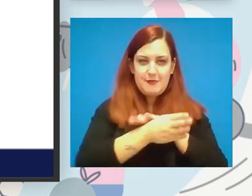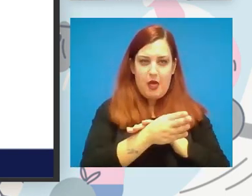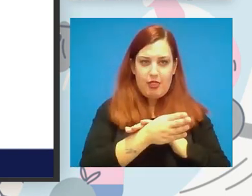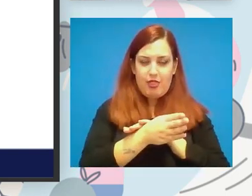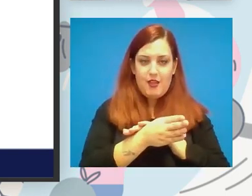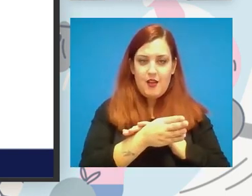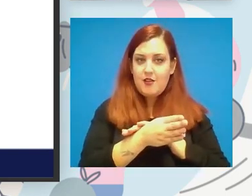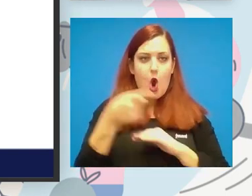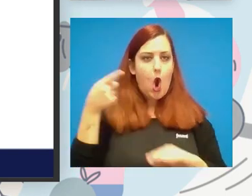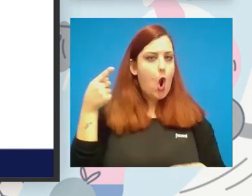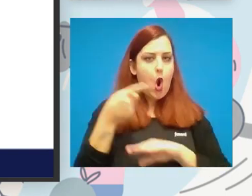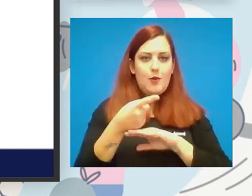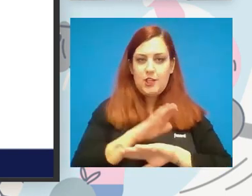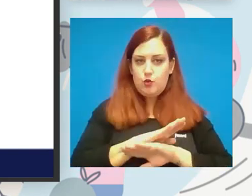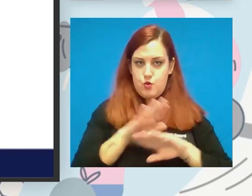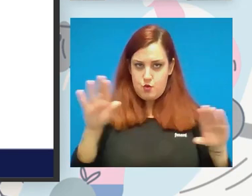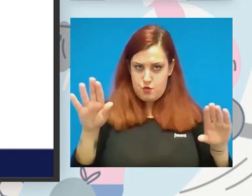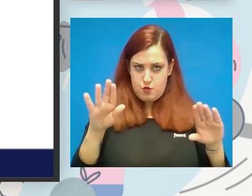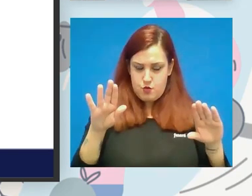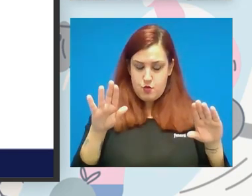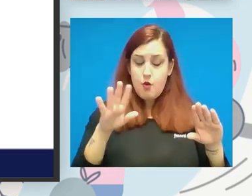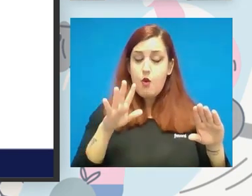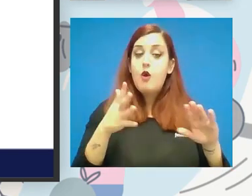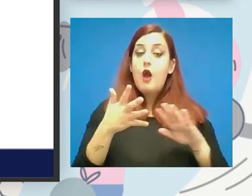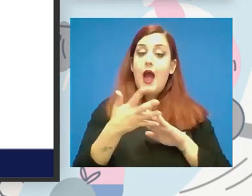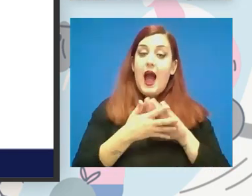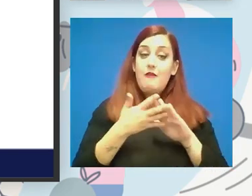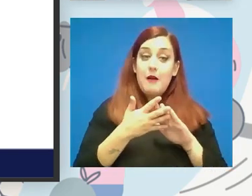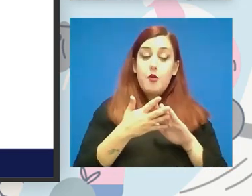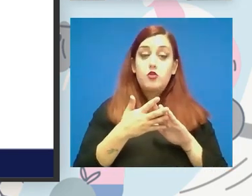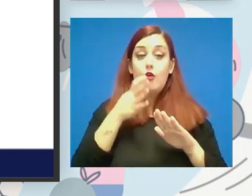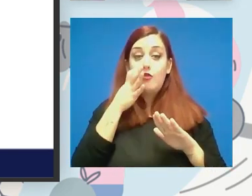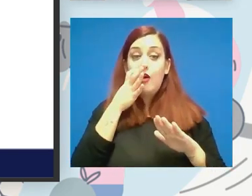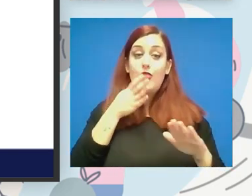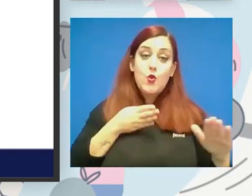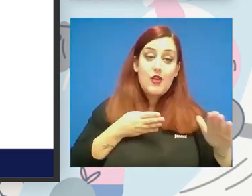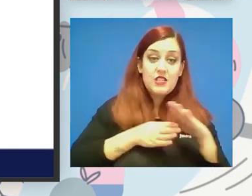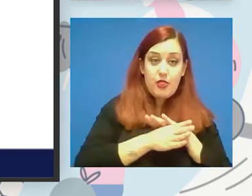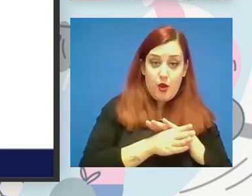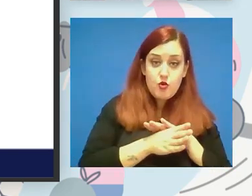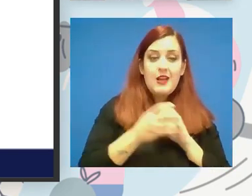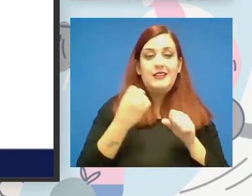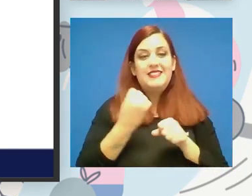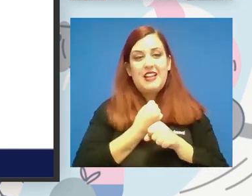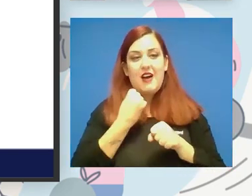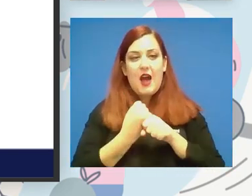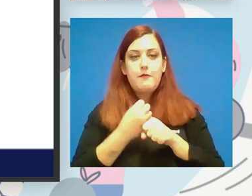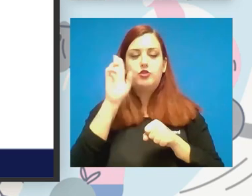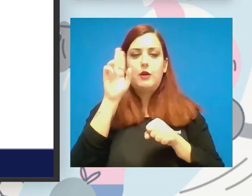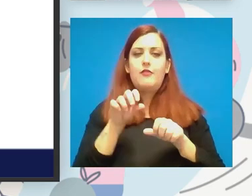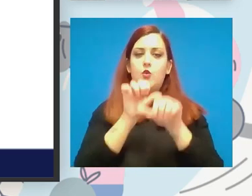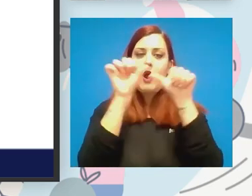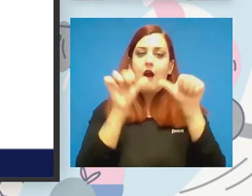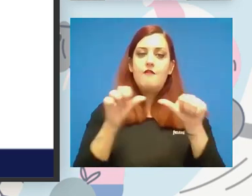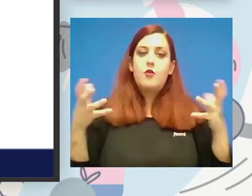obligatorio estamos hablando de una accesibilidad en la cual estamos trabajando también de manera conjunta